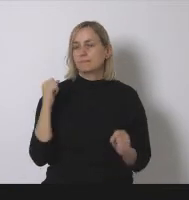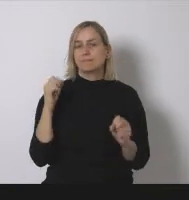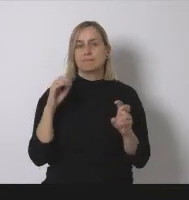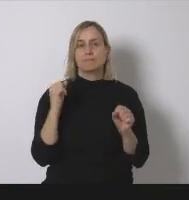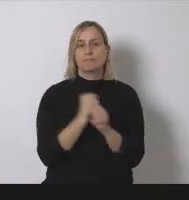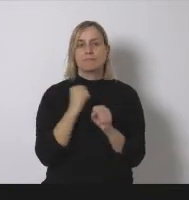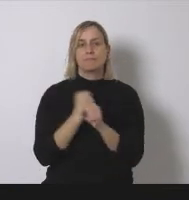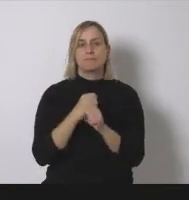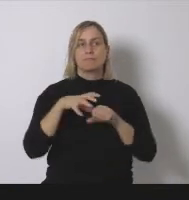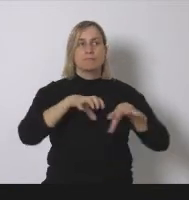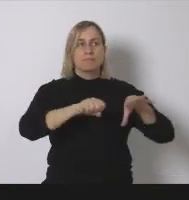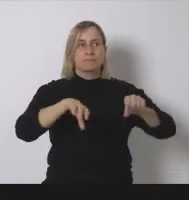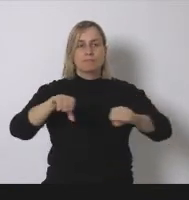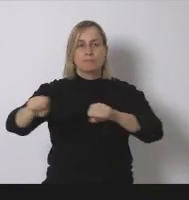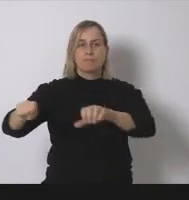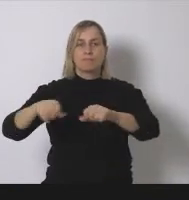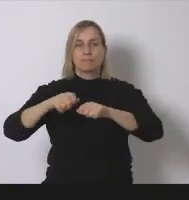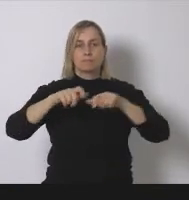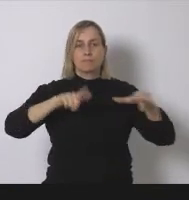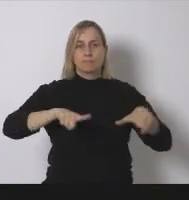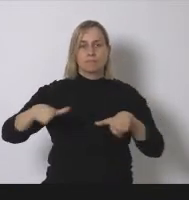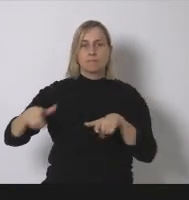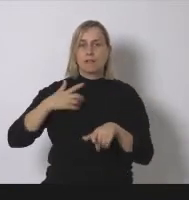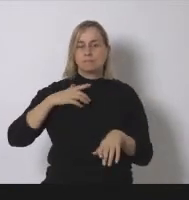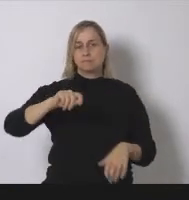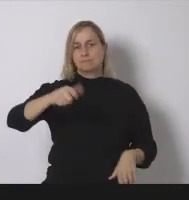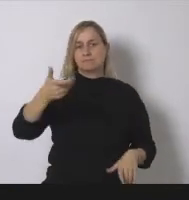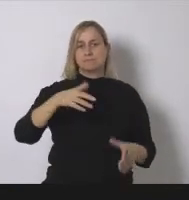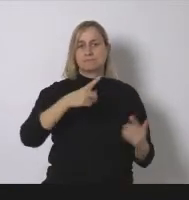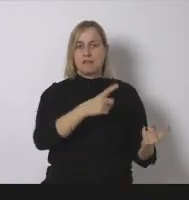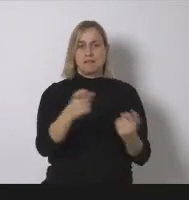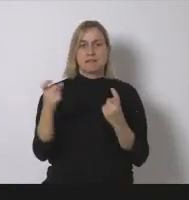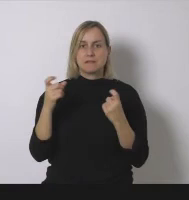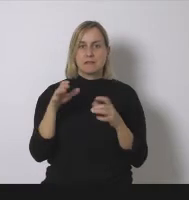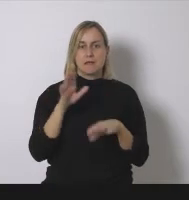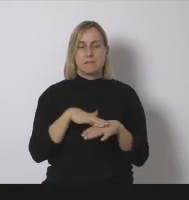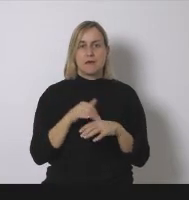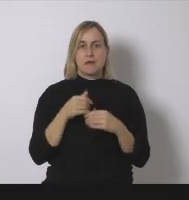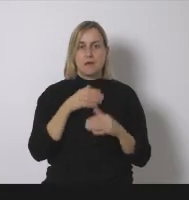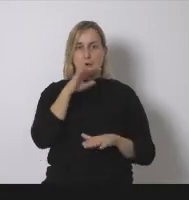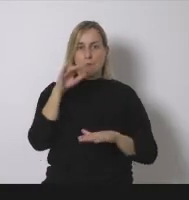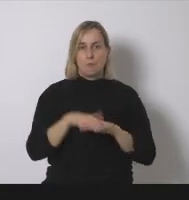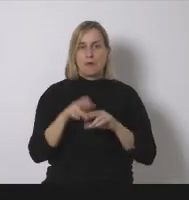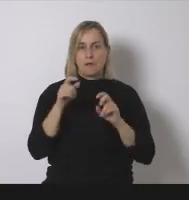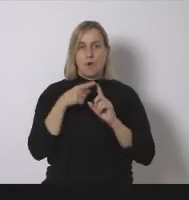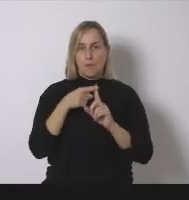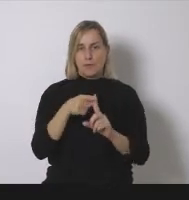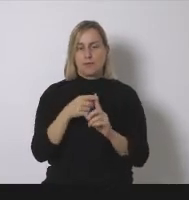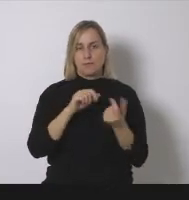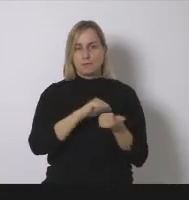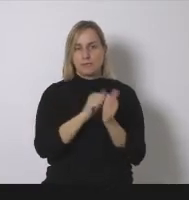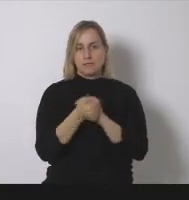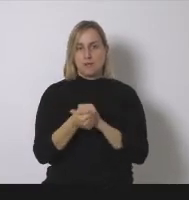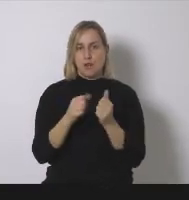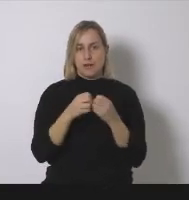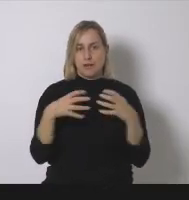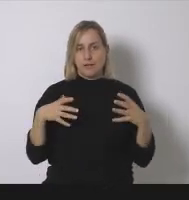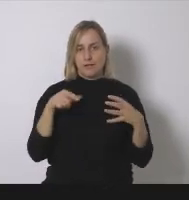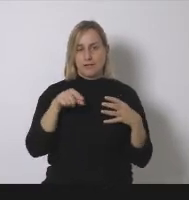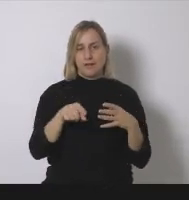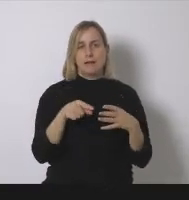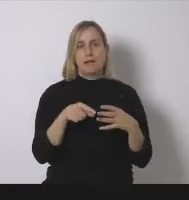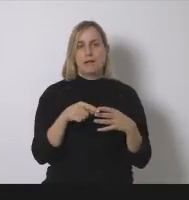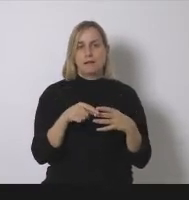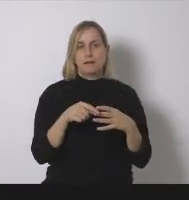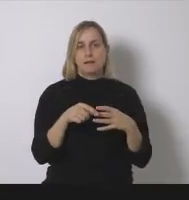como necesaria para cumplir con estos objetivos de transición energética con estos objetivos de penetración de renovables en el mix